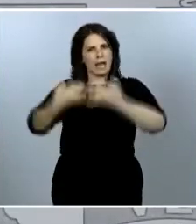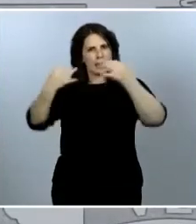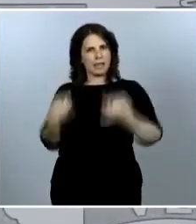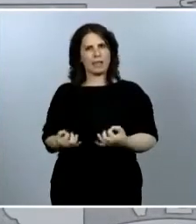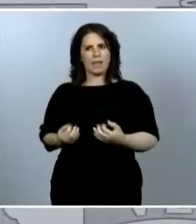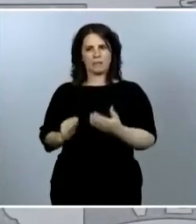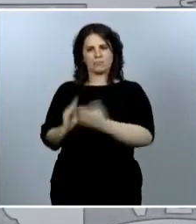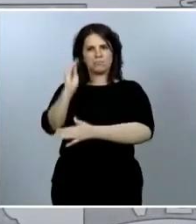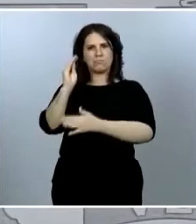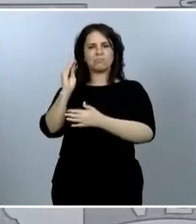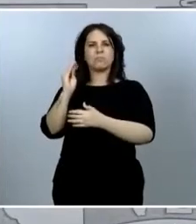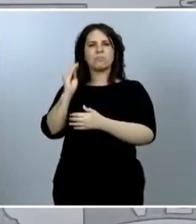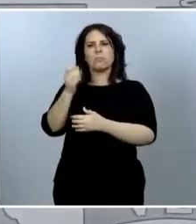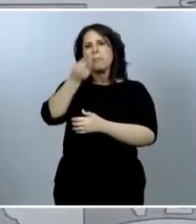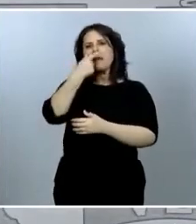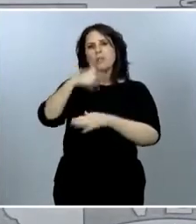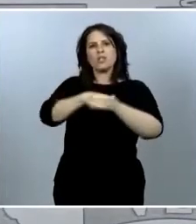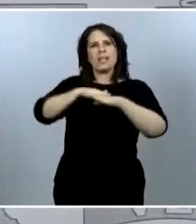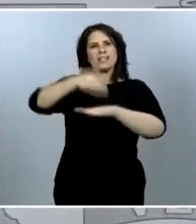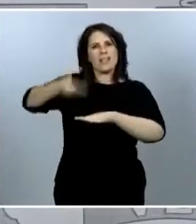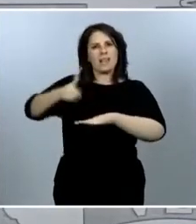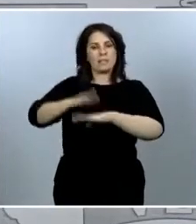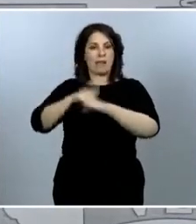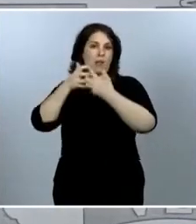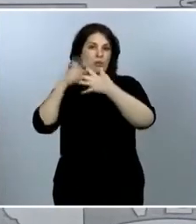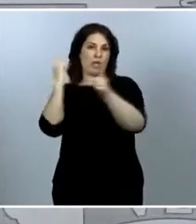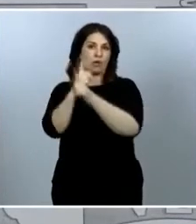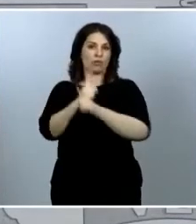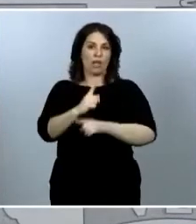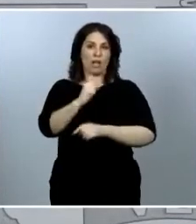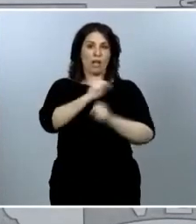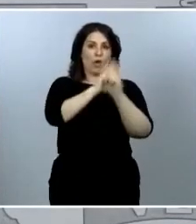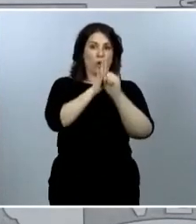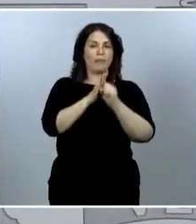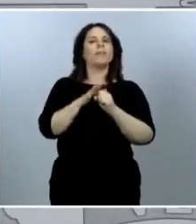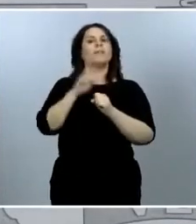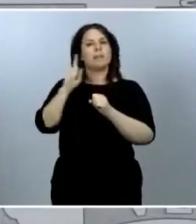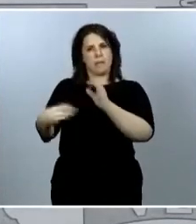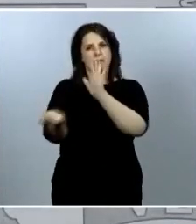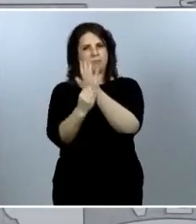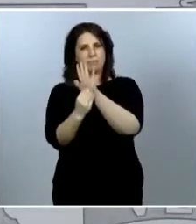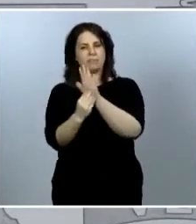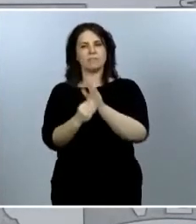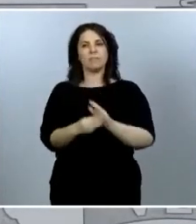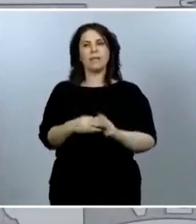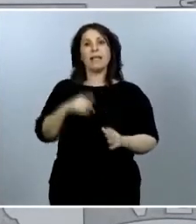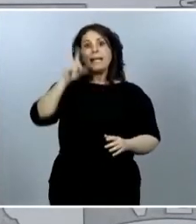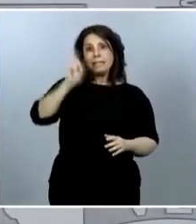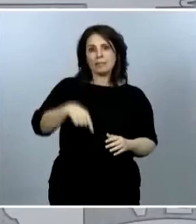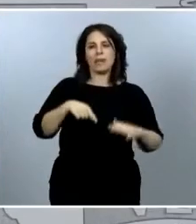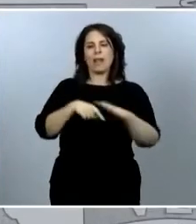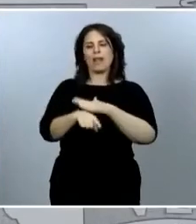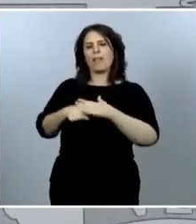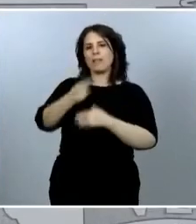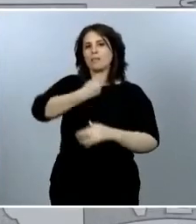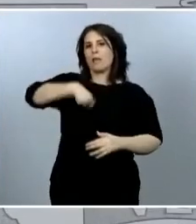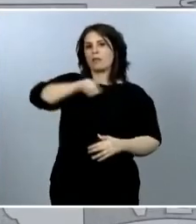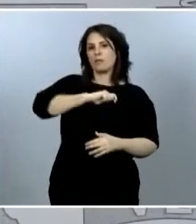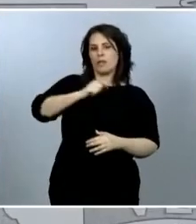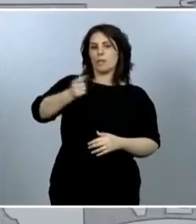frente al virus del COVID-19. Y también se prevé algo importante, y es que la Agencia Española de Medicamentos y Productos Sanitarios